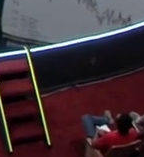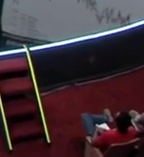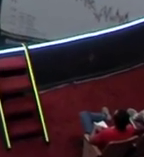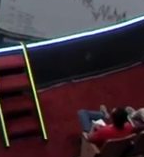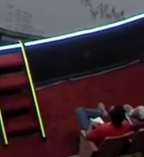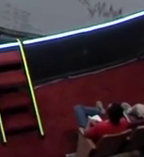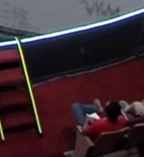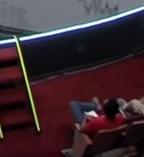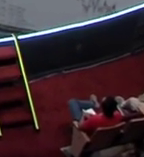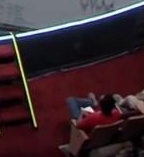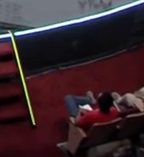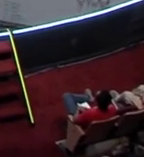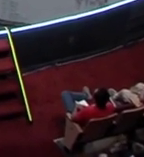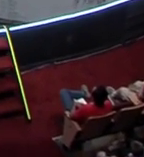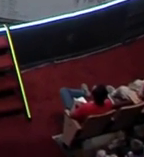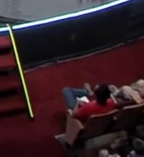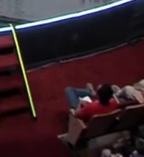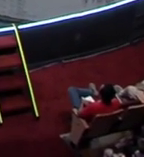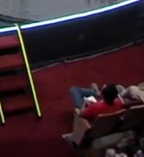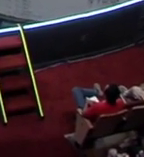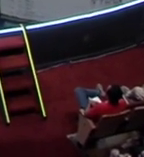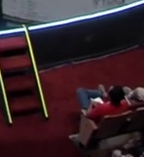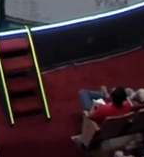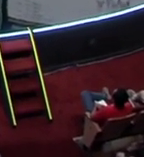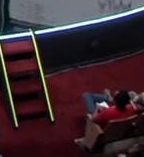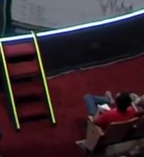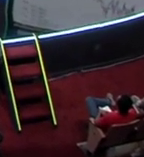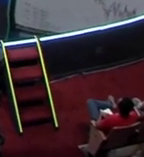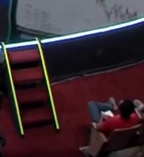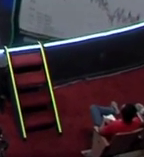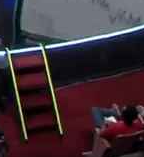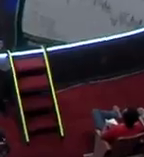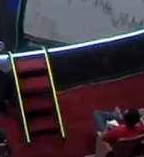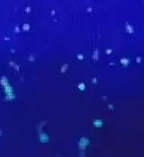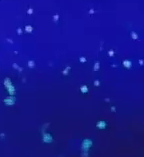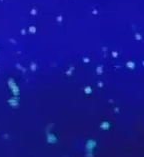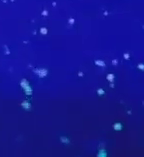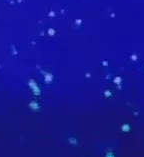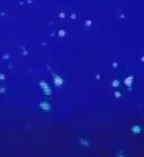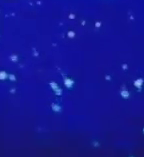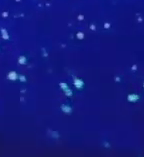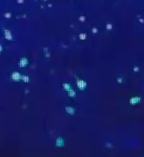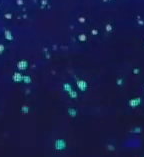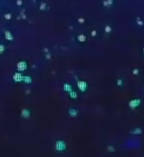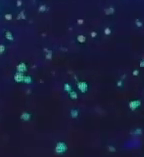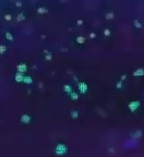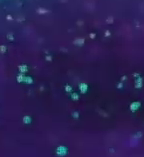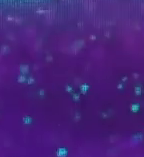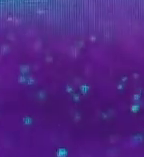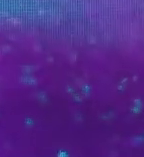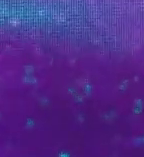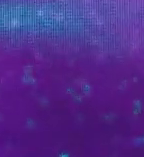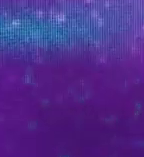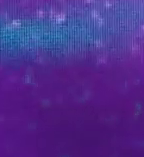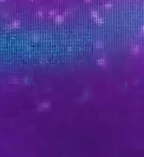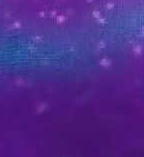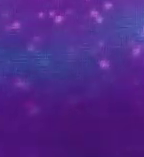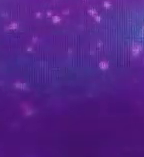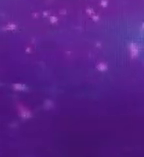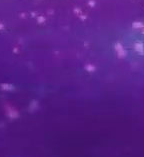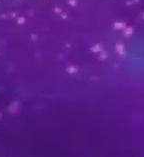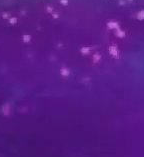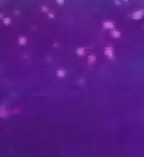promedios globales del planeta desde el año 1850 hasta el presente. Y estos datos nos muestran que el planeta se ha